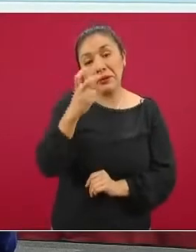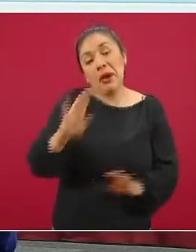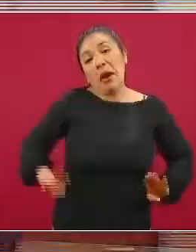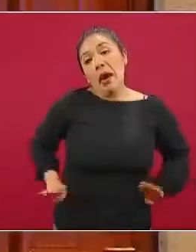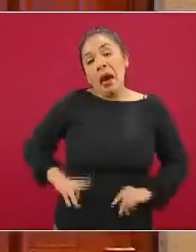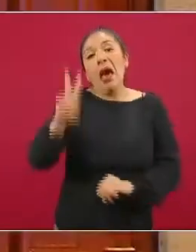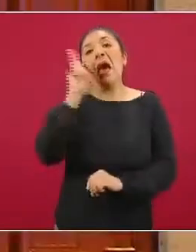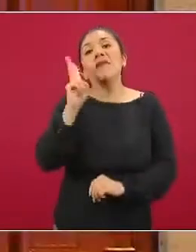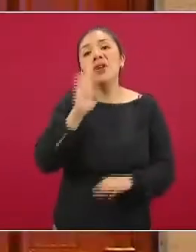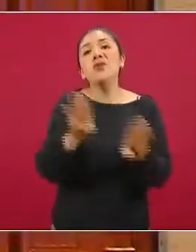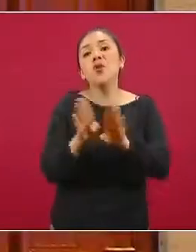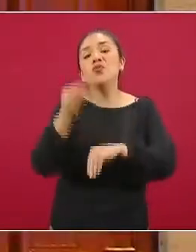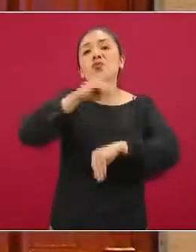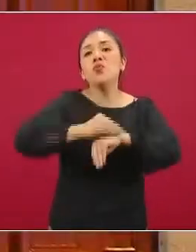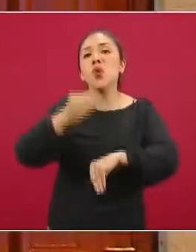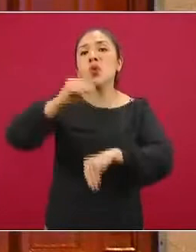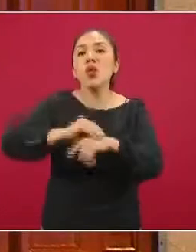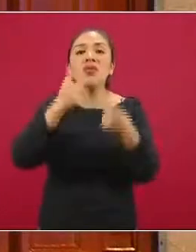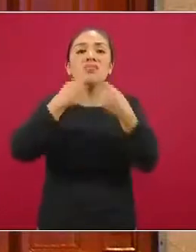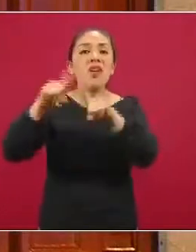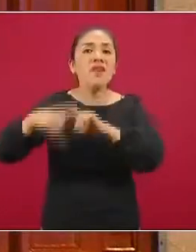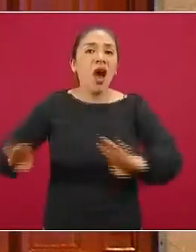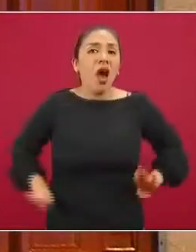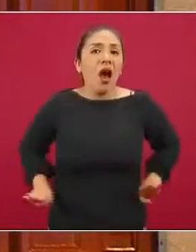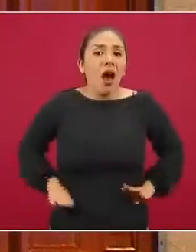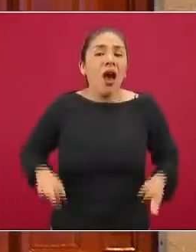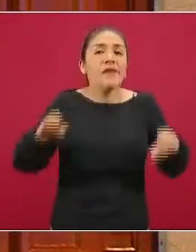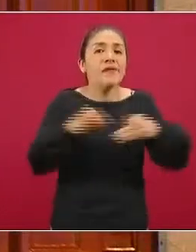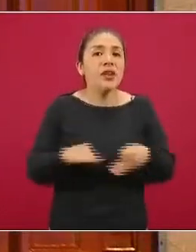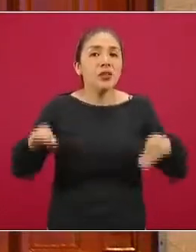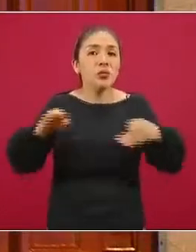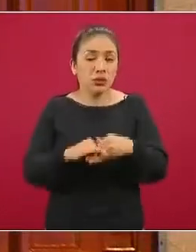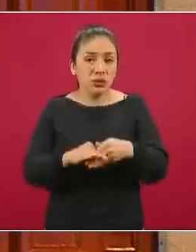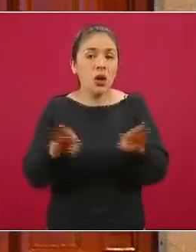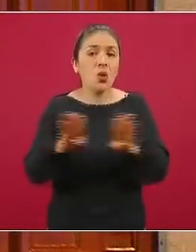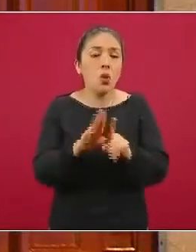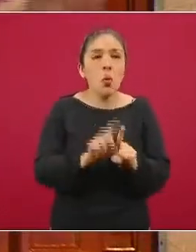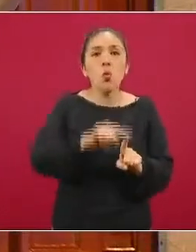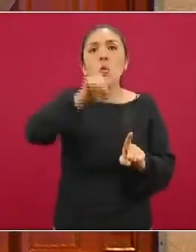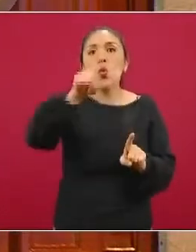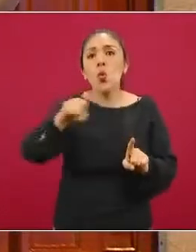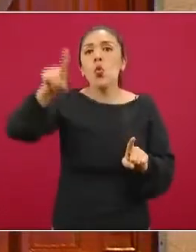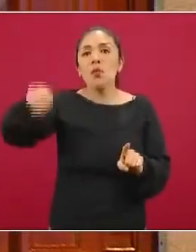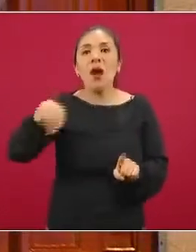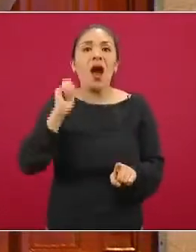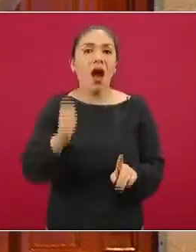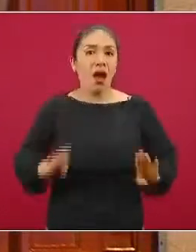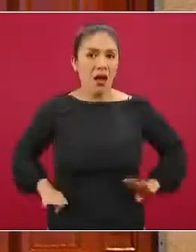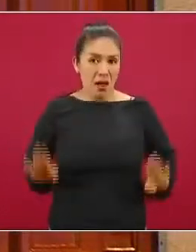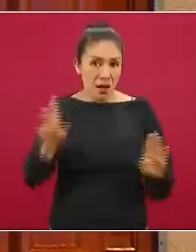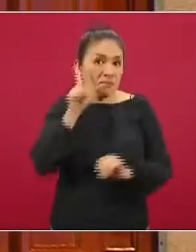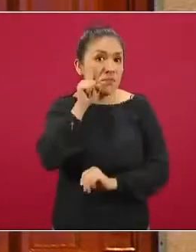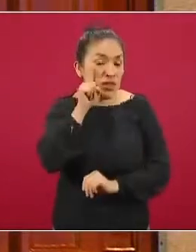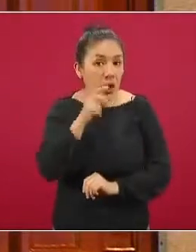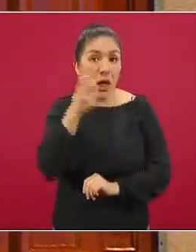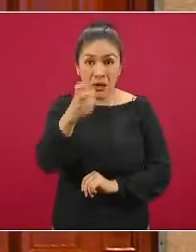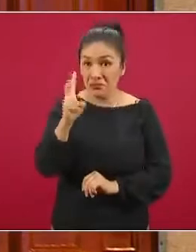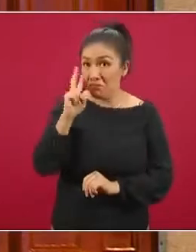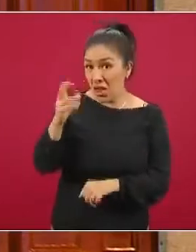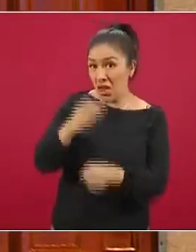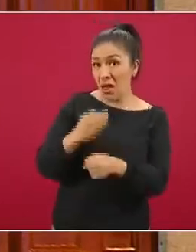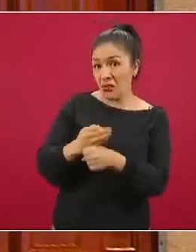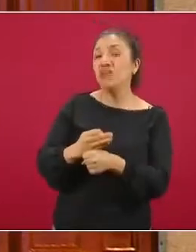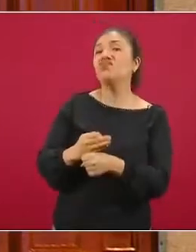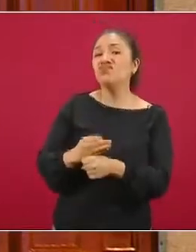comportan las diferentes tendencias y en su momento la forma de las curvas. Lo que ya veíamos es que sí vamos a cerrar